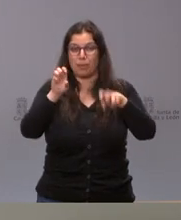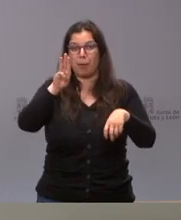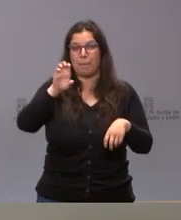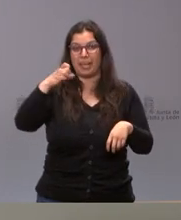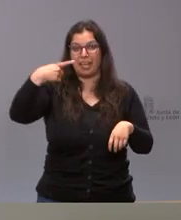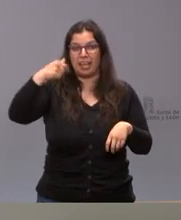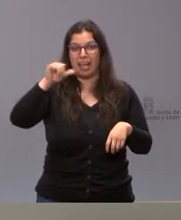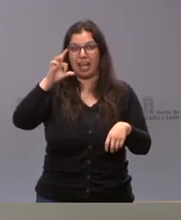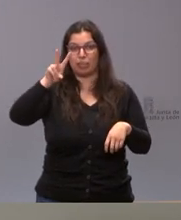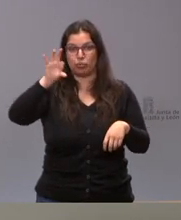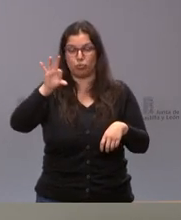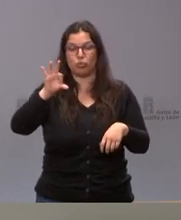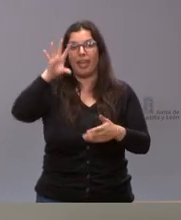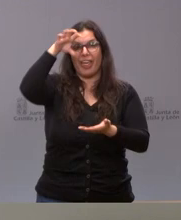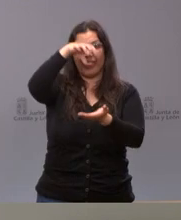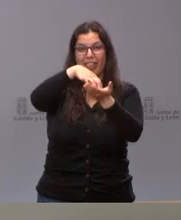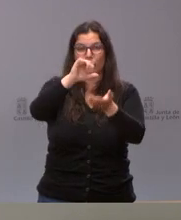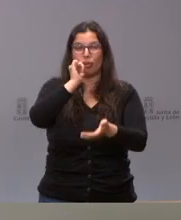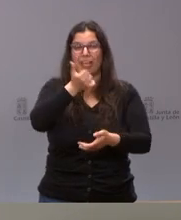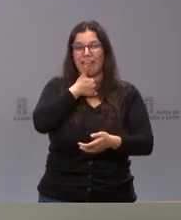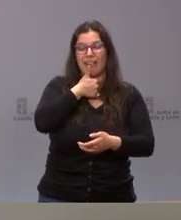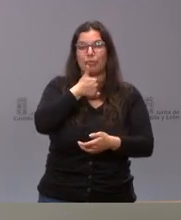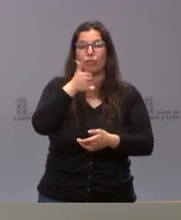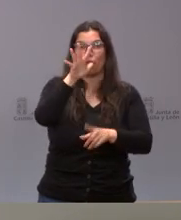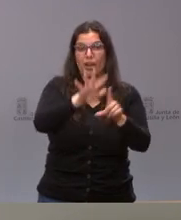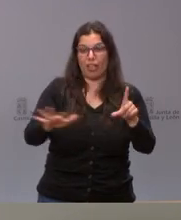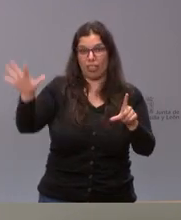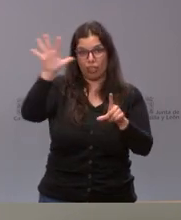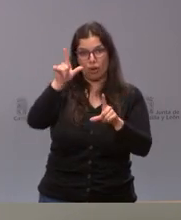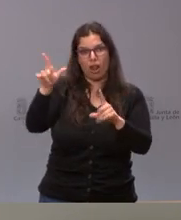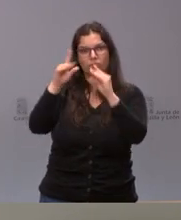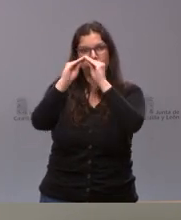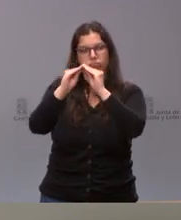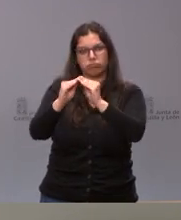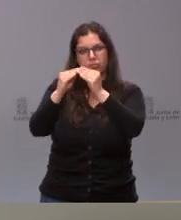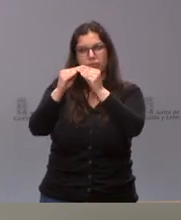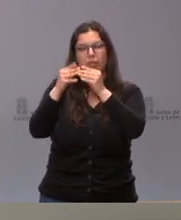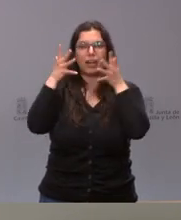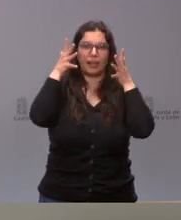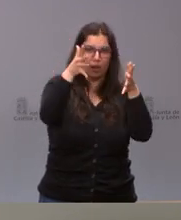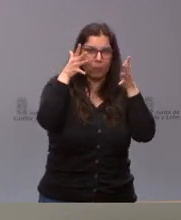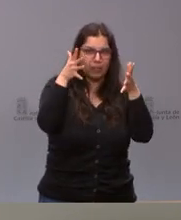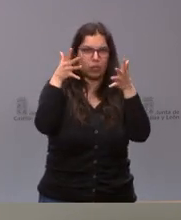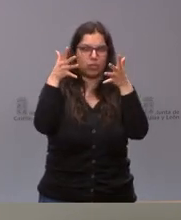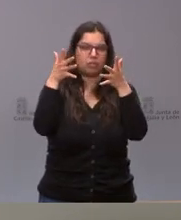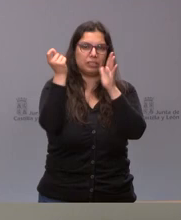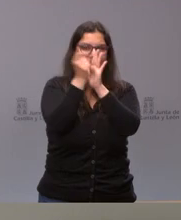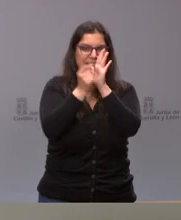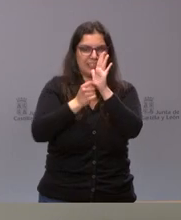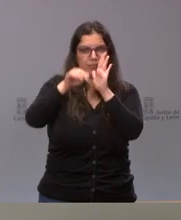Centro Criptológico Nacional ha elaborado algunas recomendaciones para